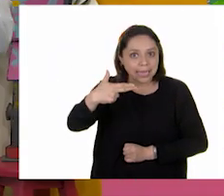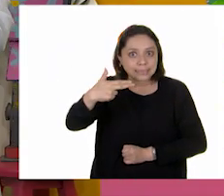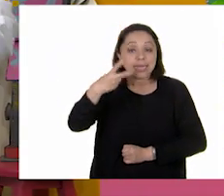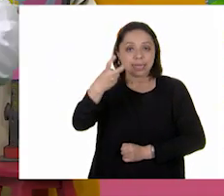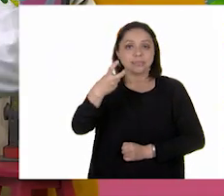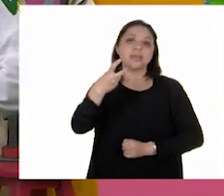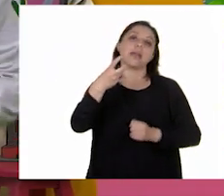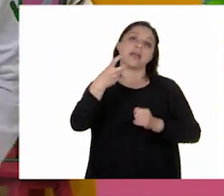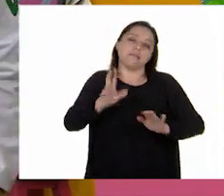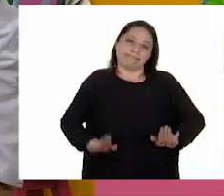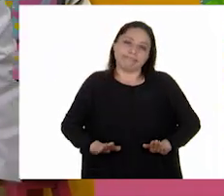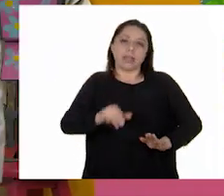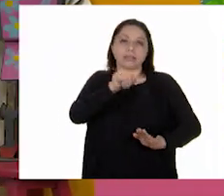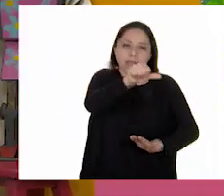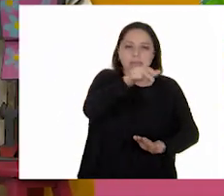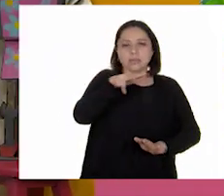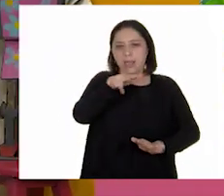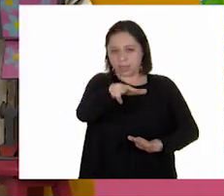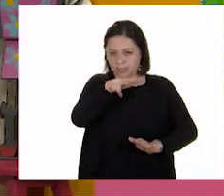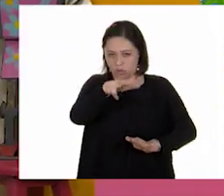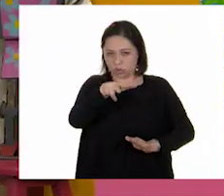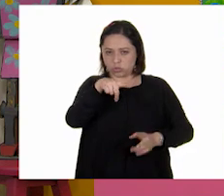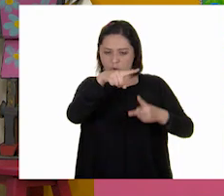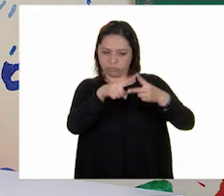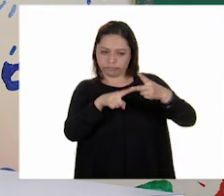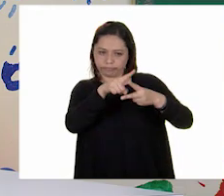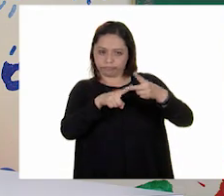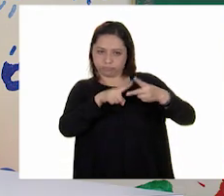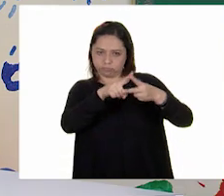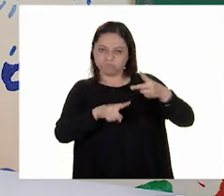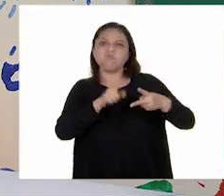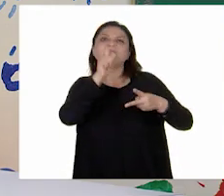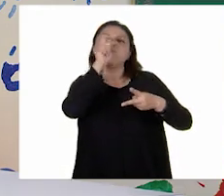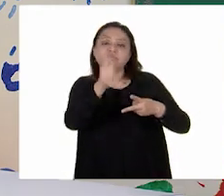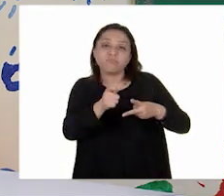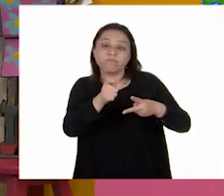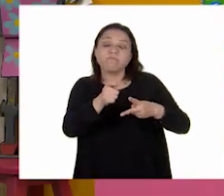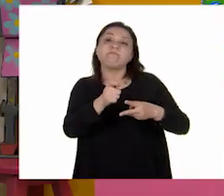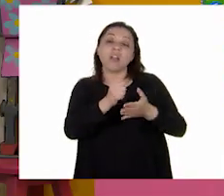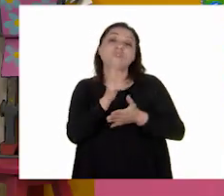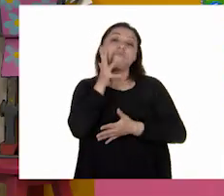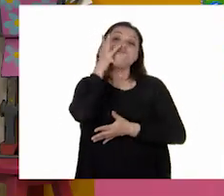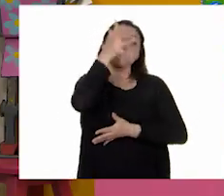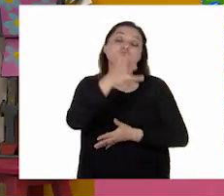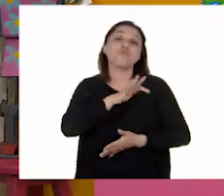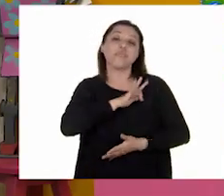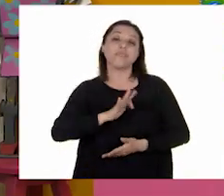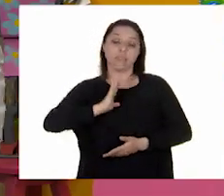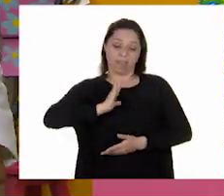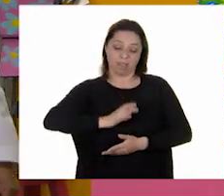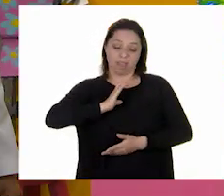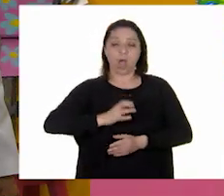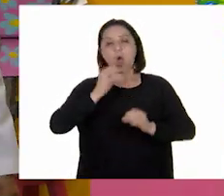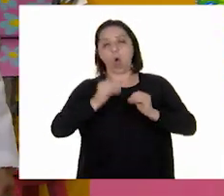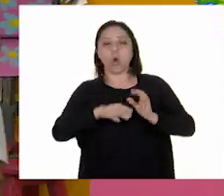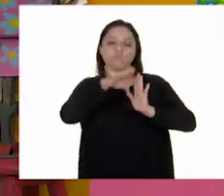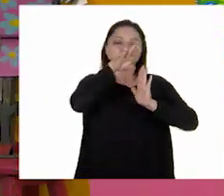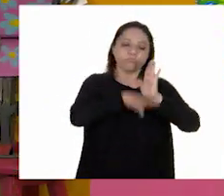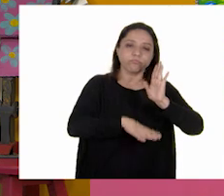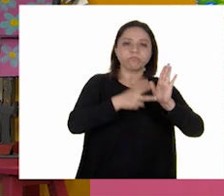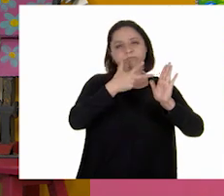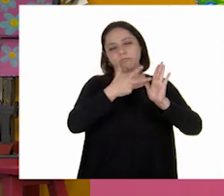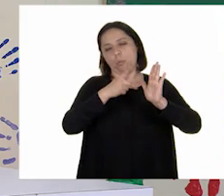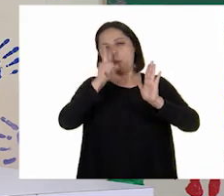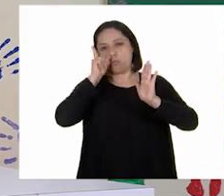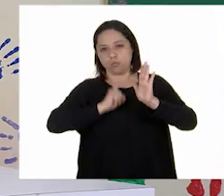16 y 18, están directamente asociados al desarrollo de cáncer y lesiones en los genitales. Sí, y